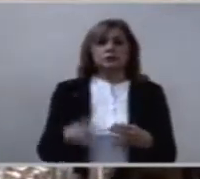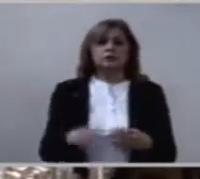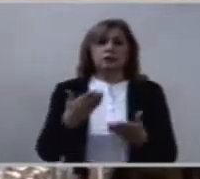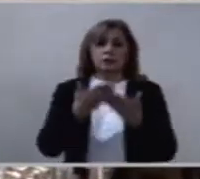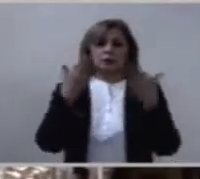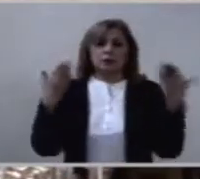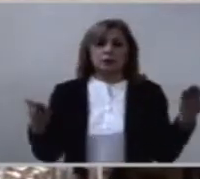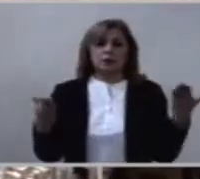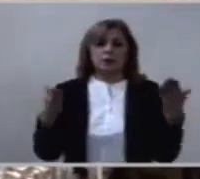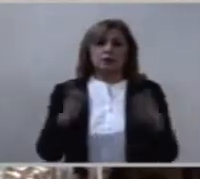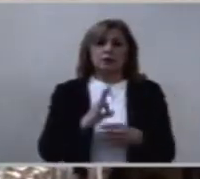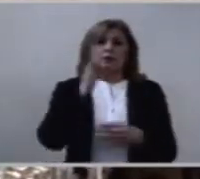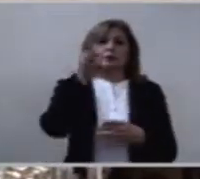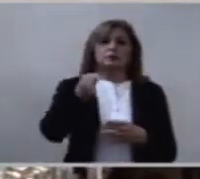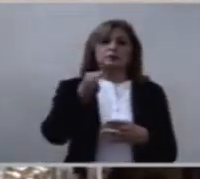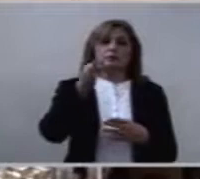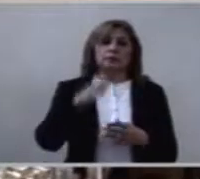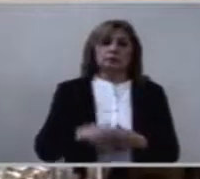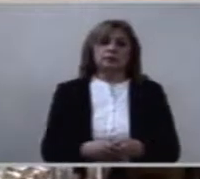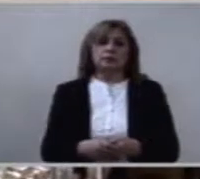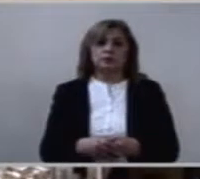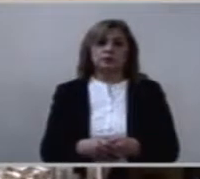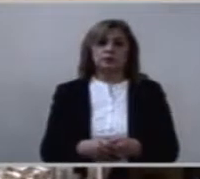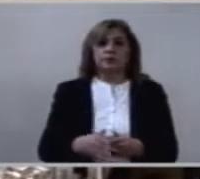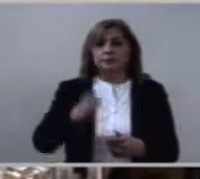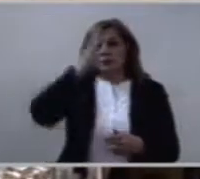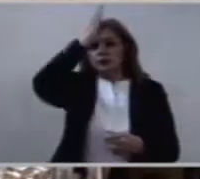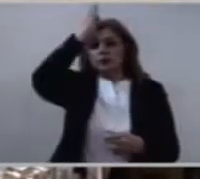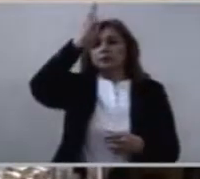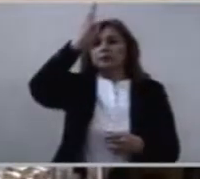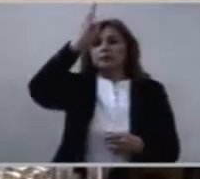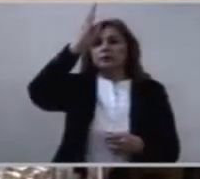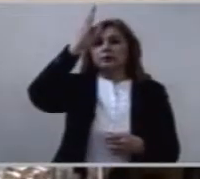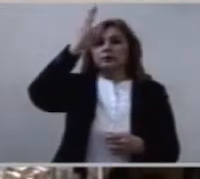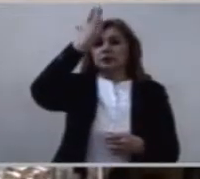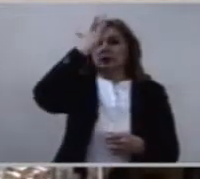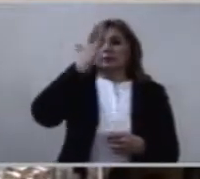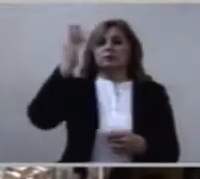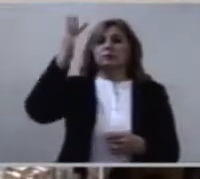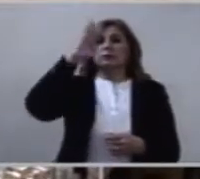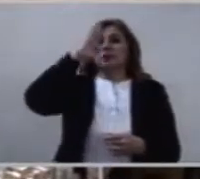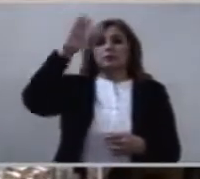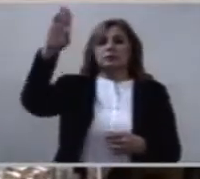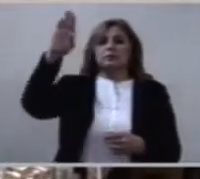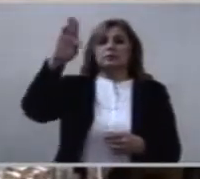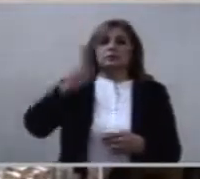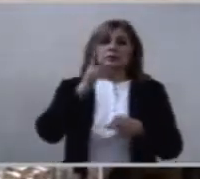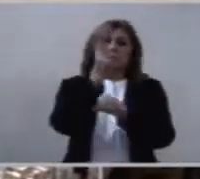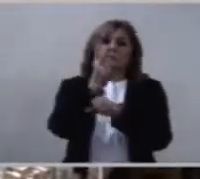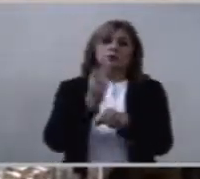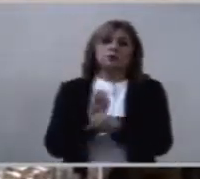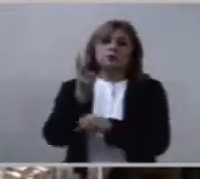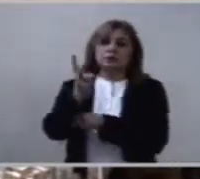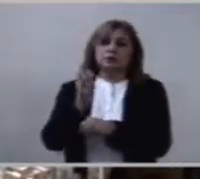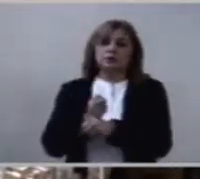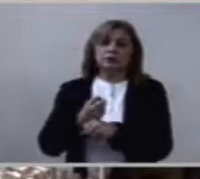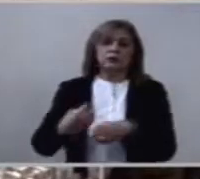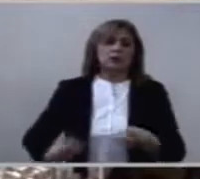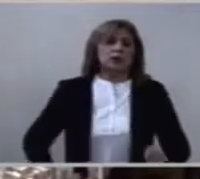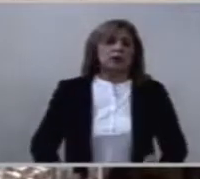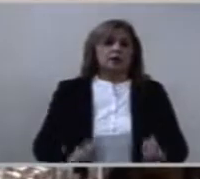En la sabiduría divina se nos invita a vivir